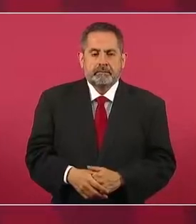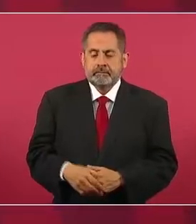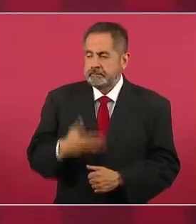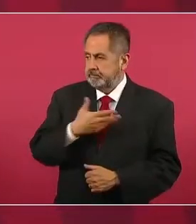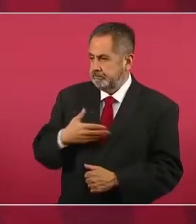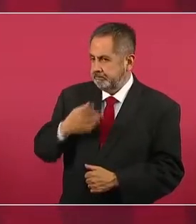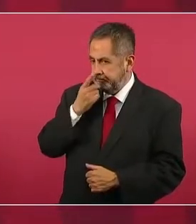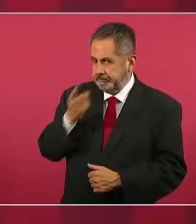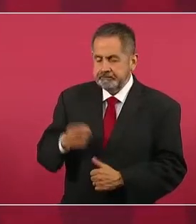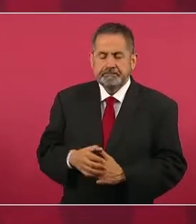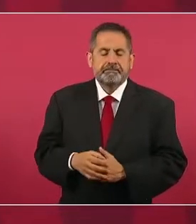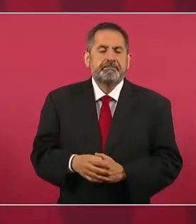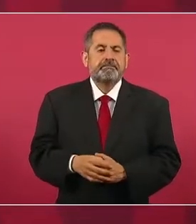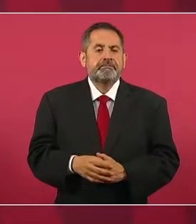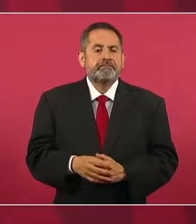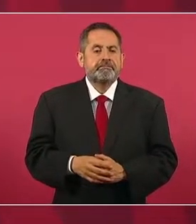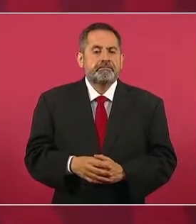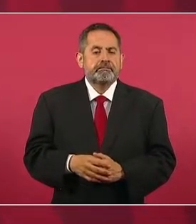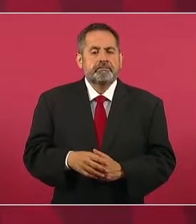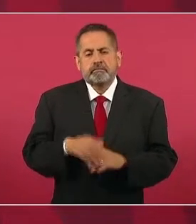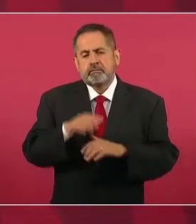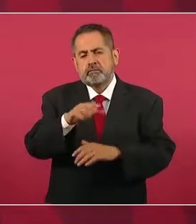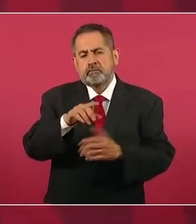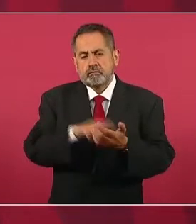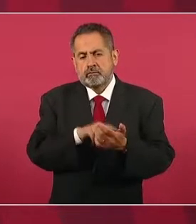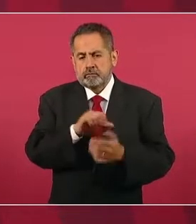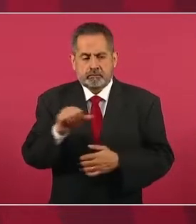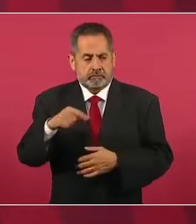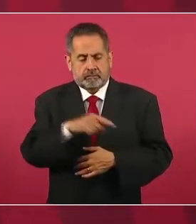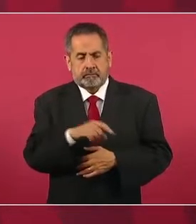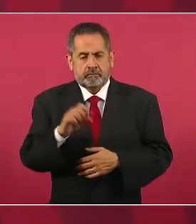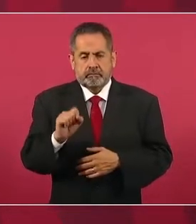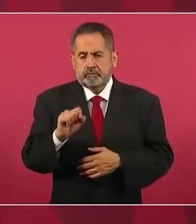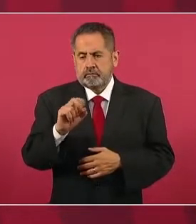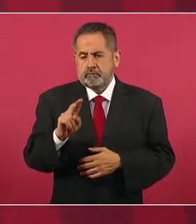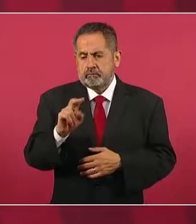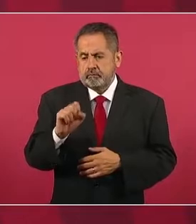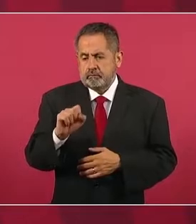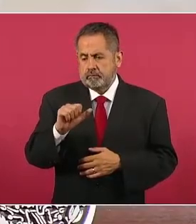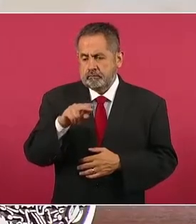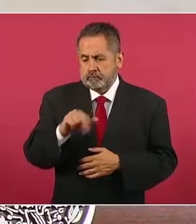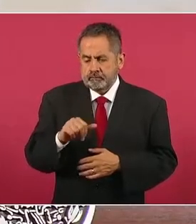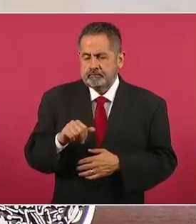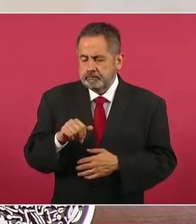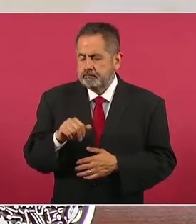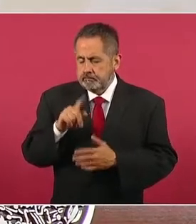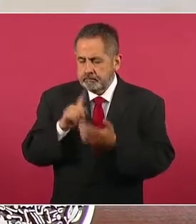lo de Susana lo estamos atendiendo desde